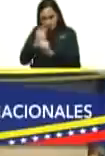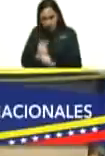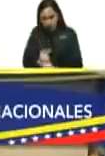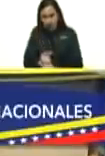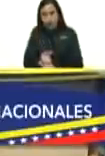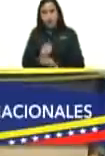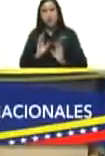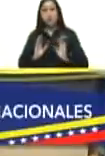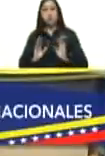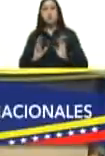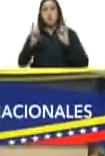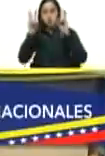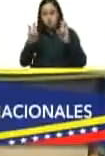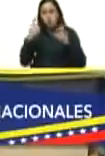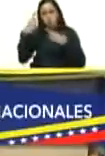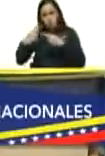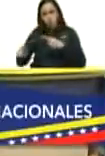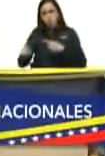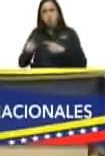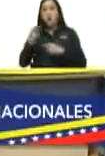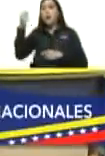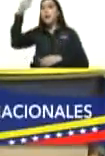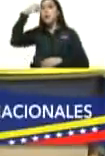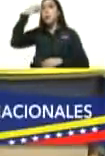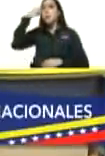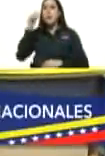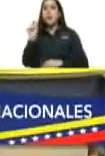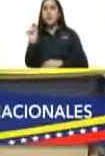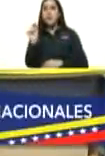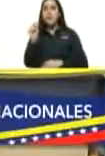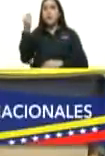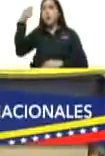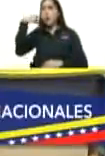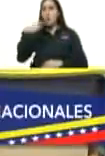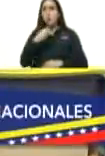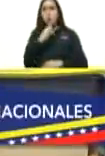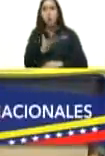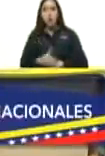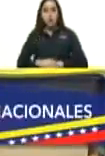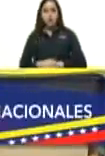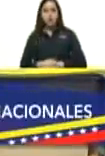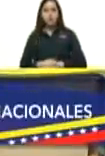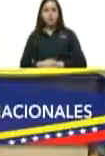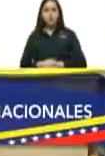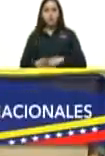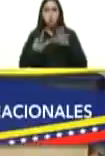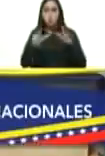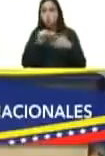algo nuevo que salió por ahí una pastilla bien buena tenemos ocho semanas